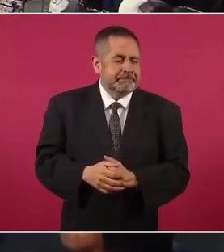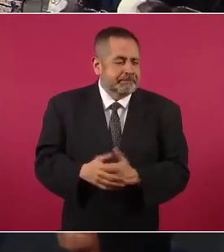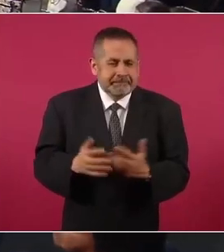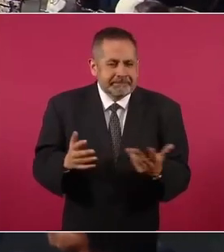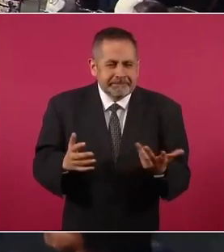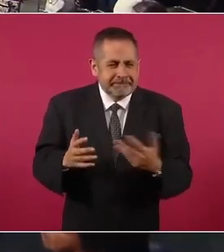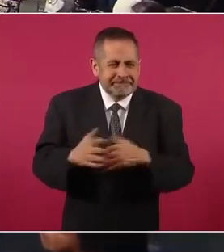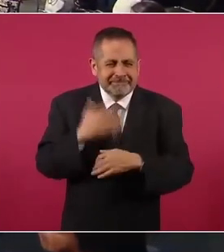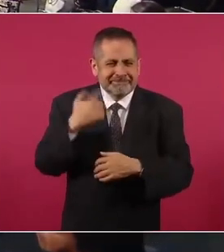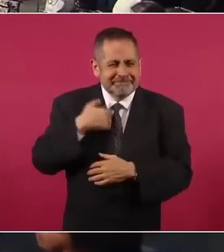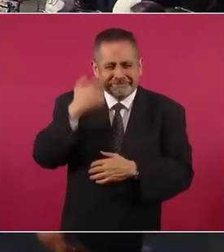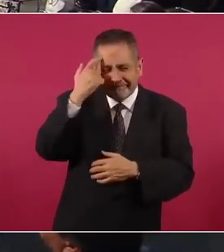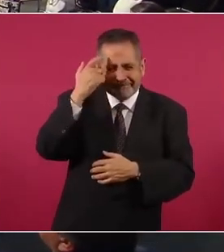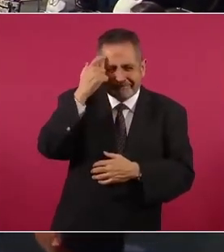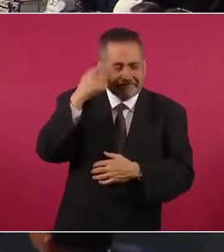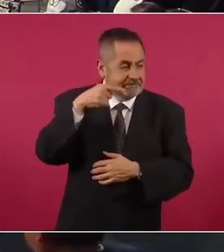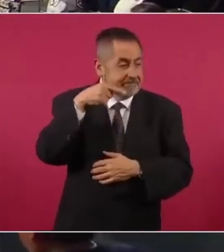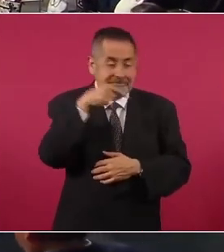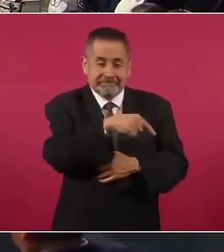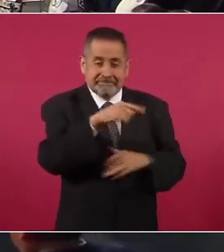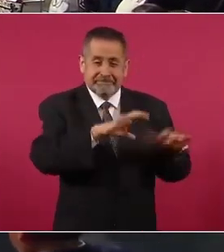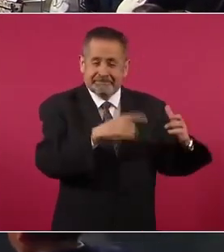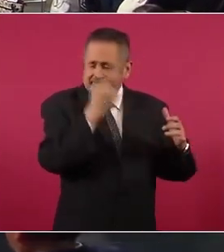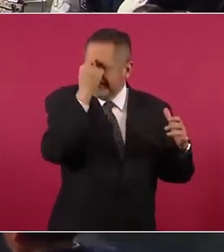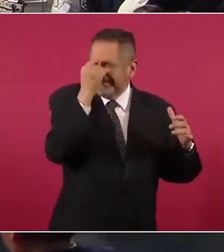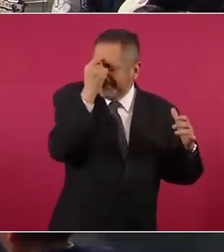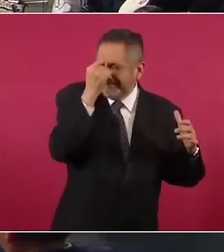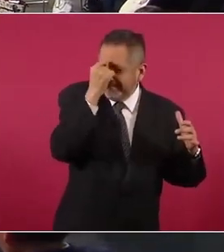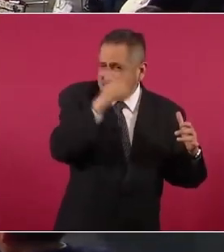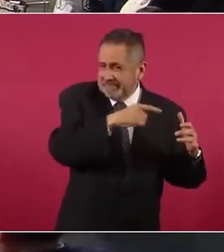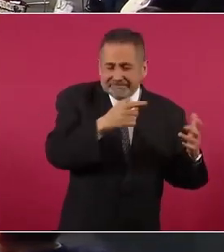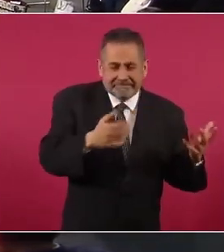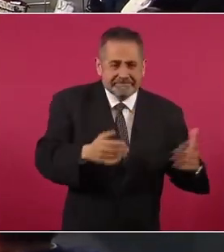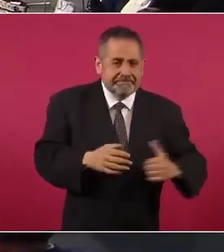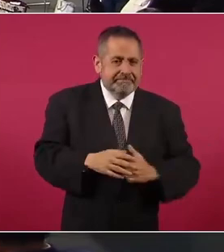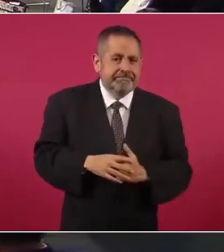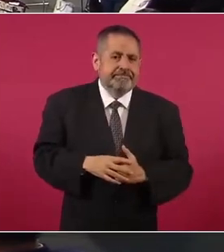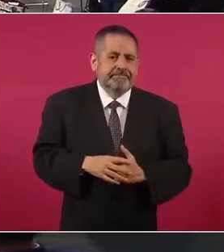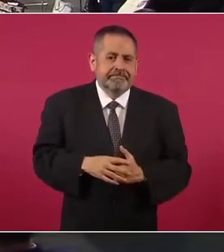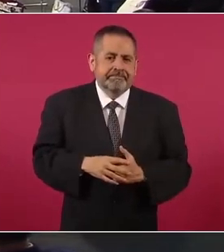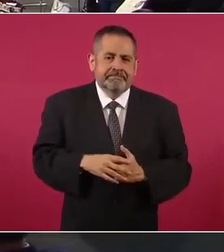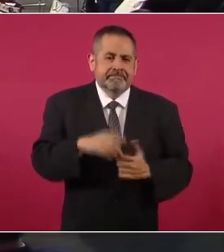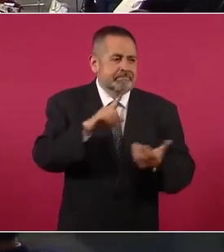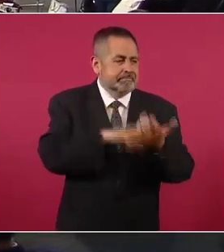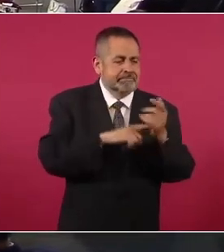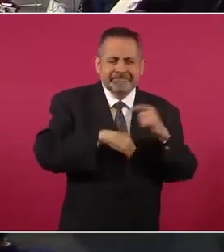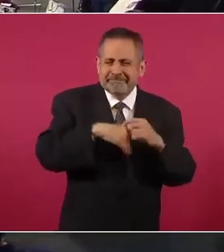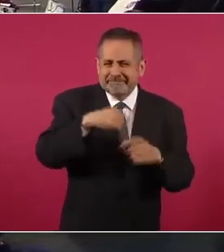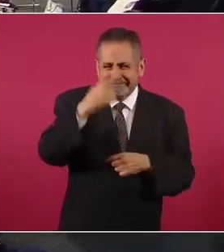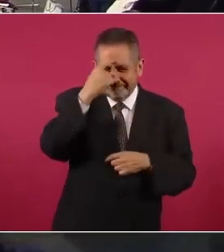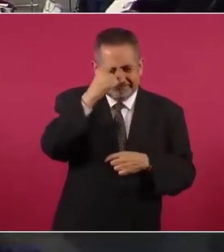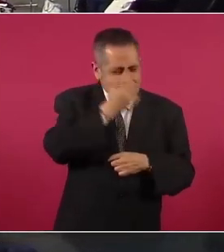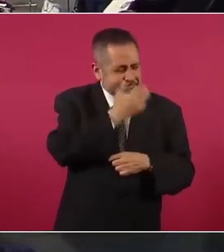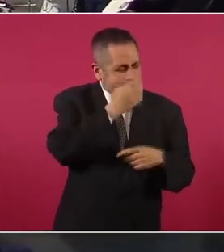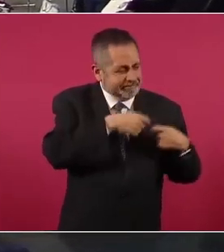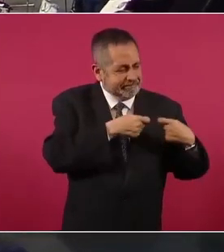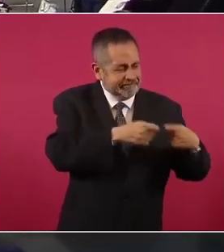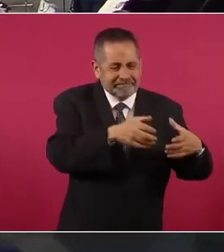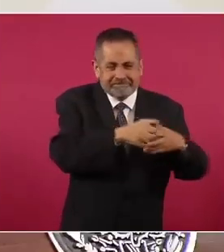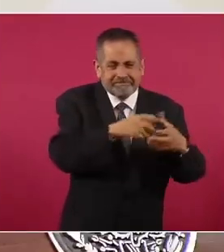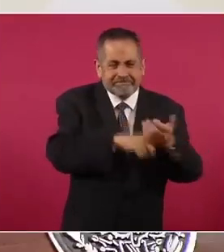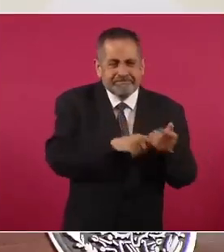Porque esa es la mentalidad del conservadurismo.